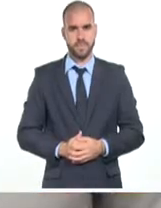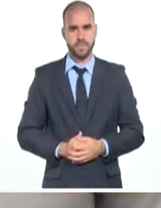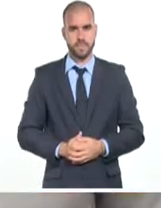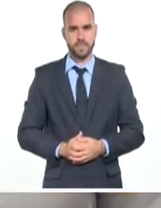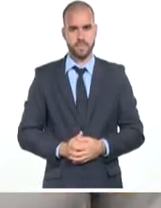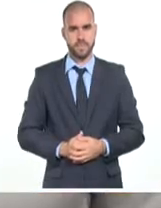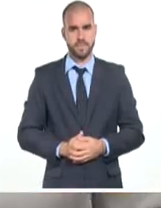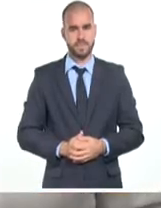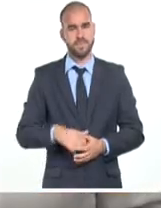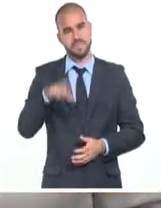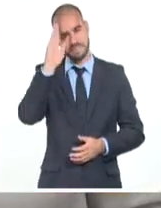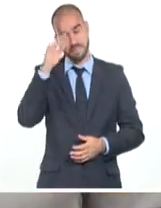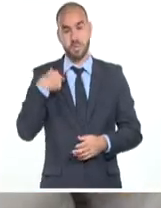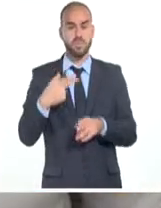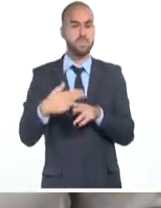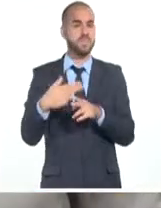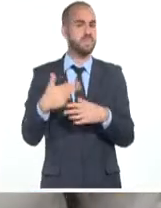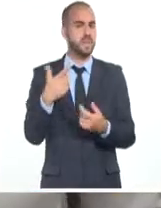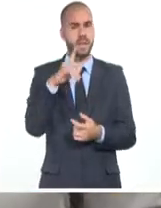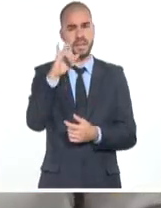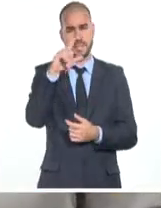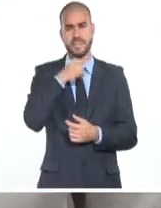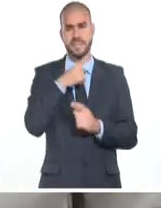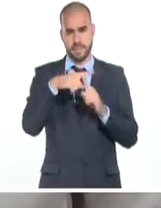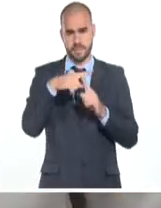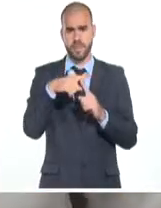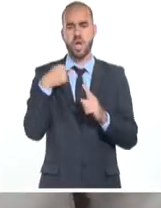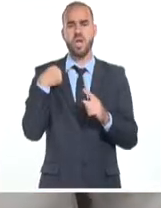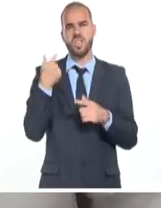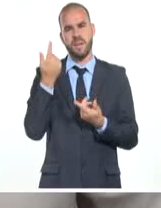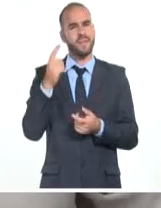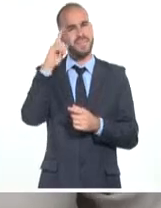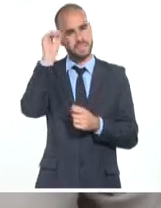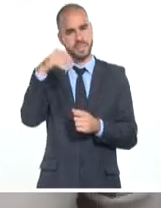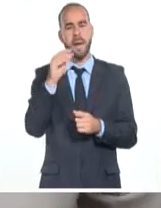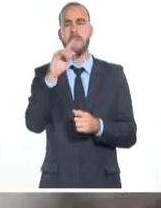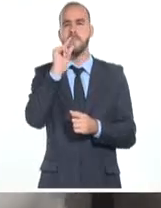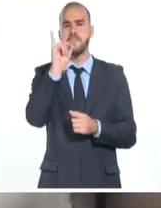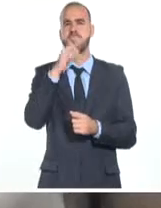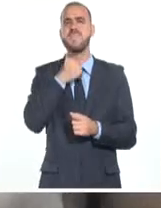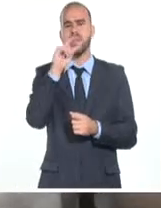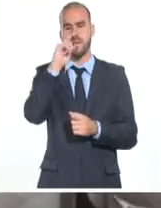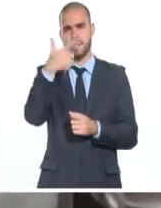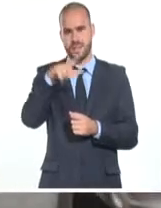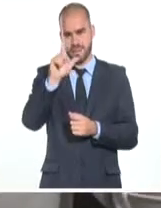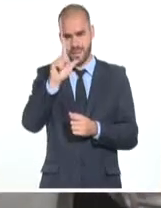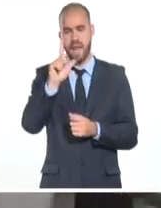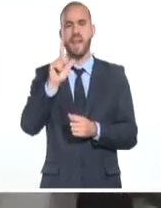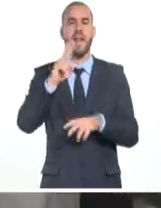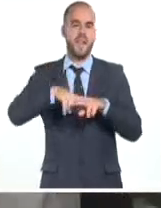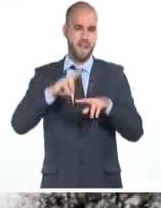Hola, mi nombre es Lissette Alonso, soy curadora de la Bienal de La Habana y subdirectora del Centro de Arte Contemporáneo, Wilfredo Lanz.